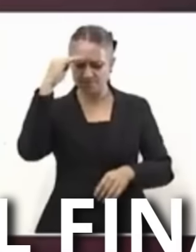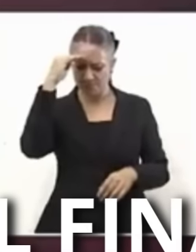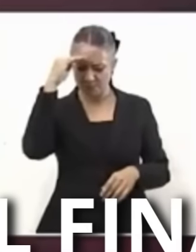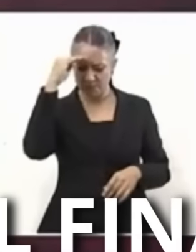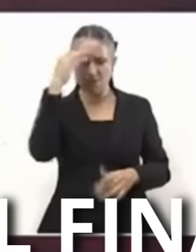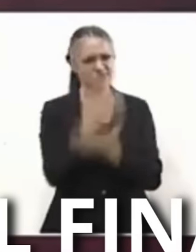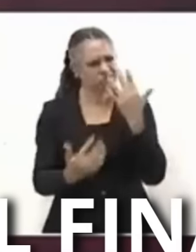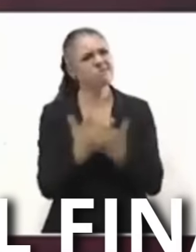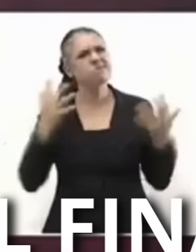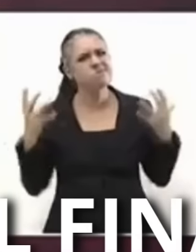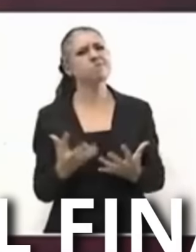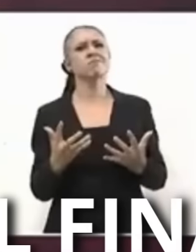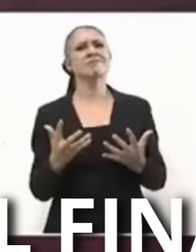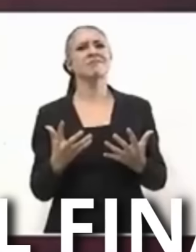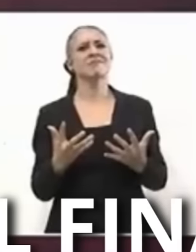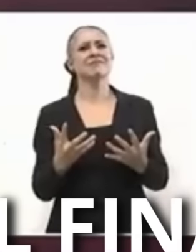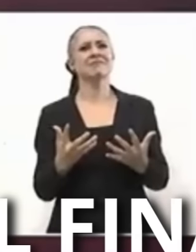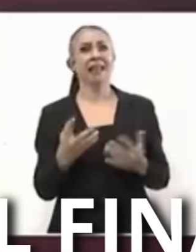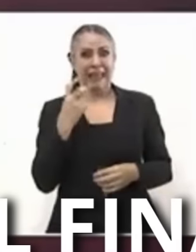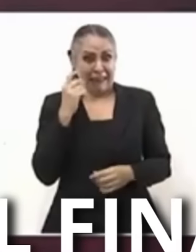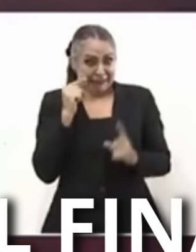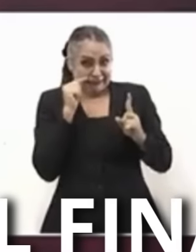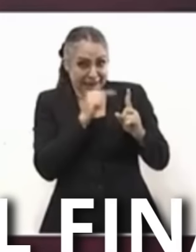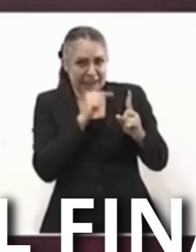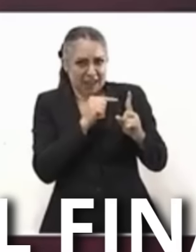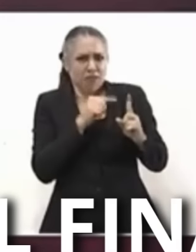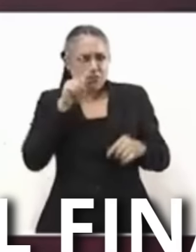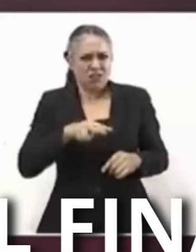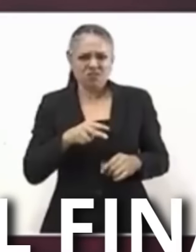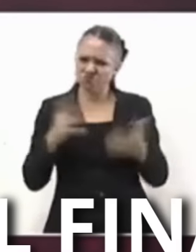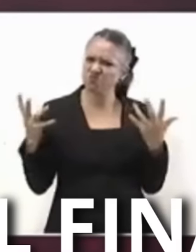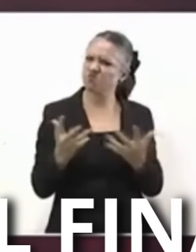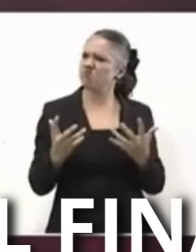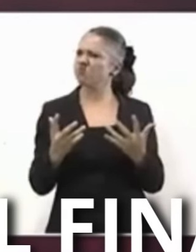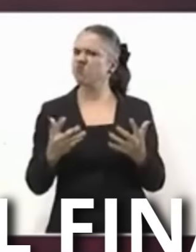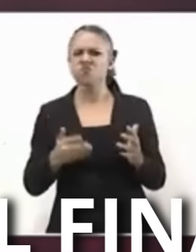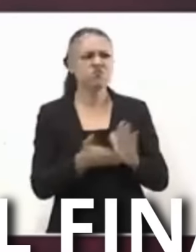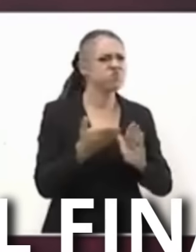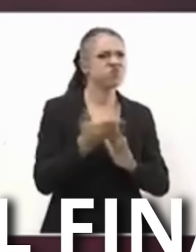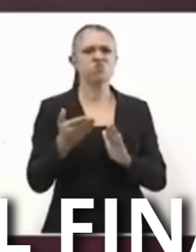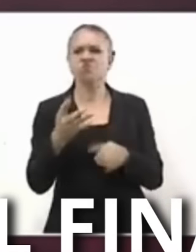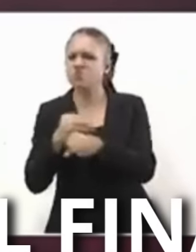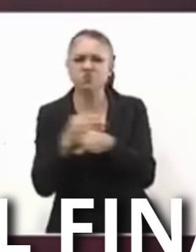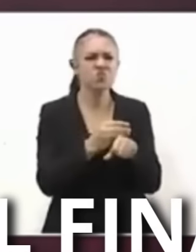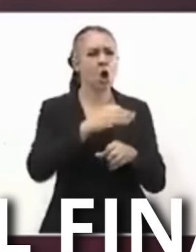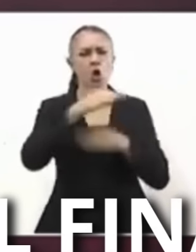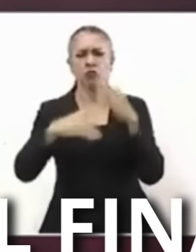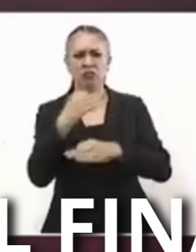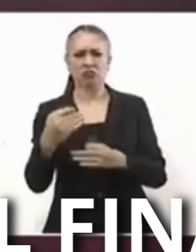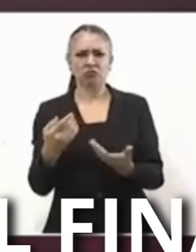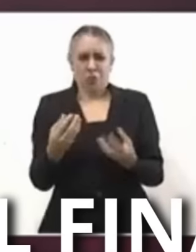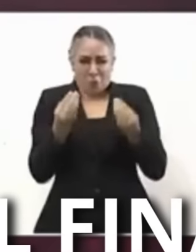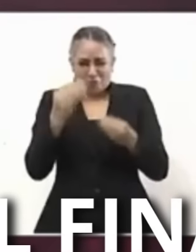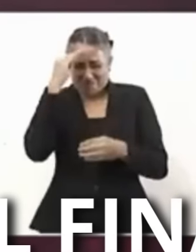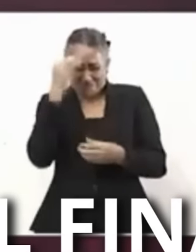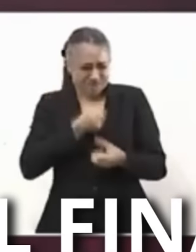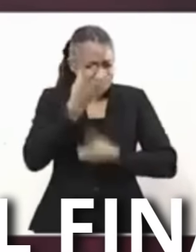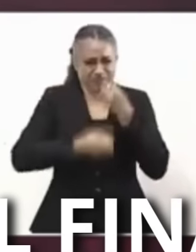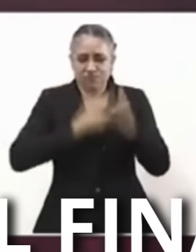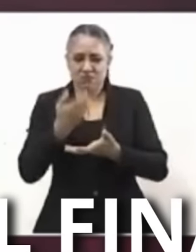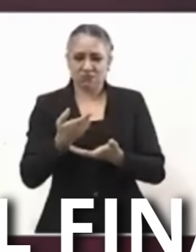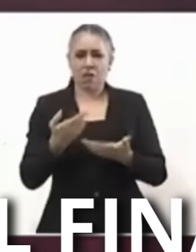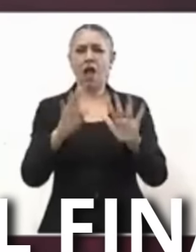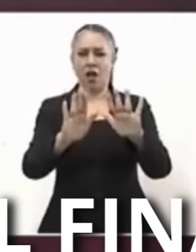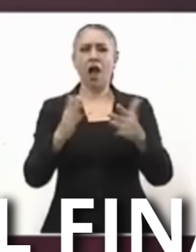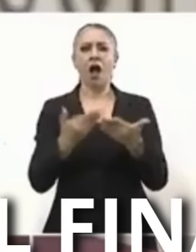dejó Mucha acción Pero también Mucho pensamiento Pues ahora Pienso yo Porque nos ha dicho Que debe escribir Un